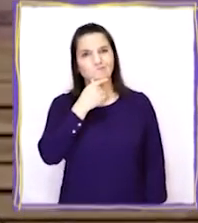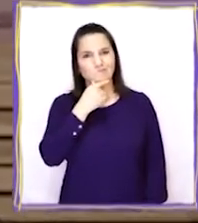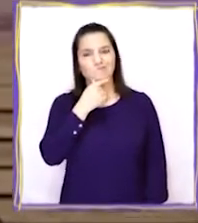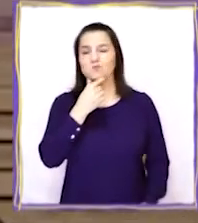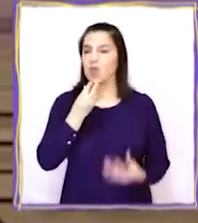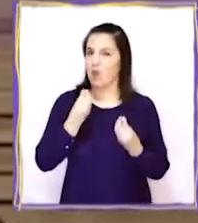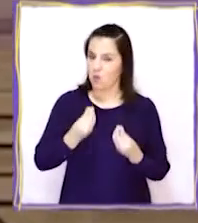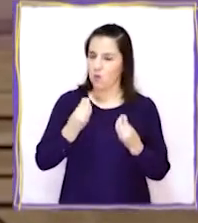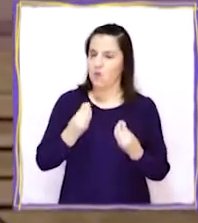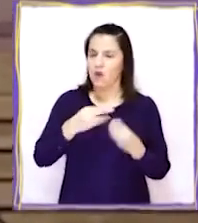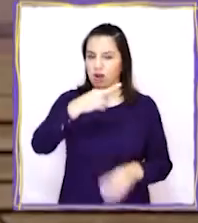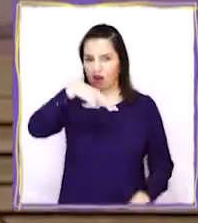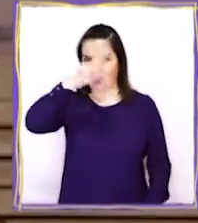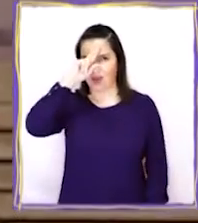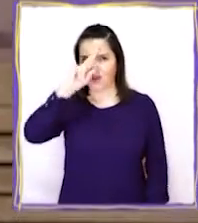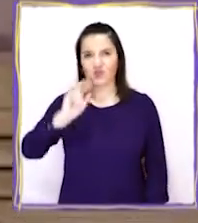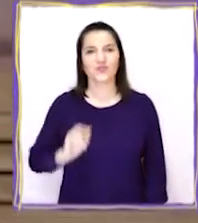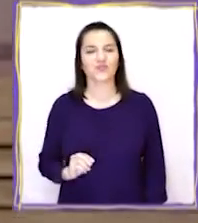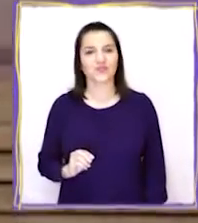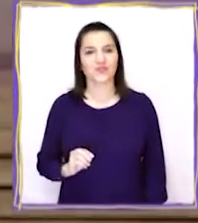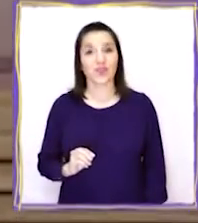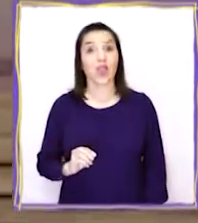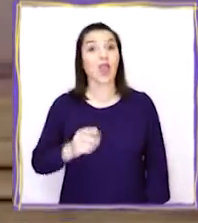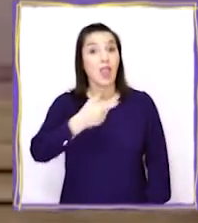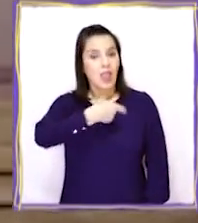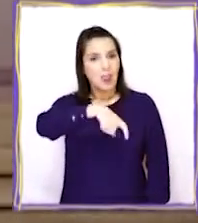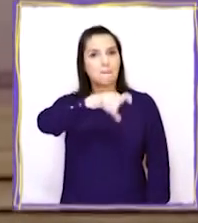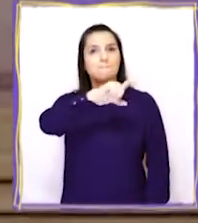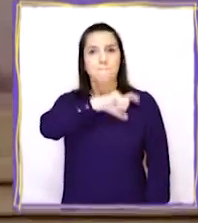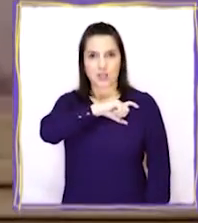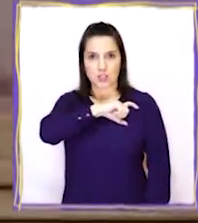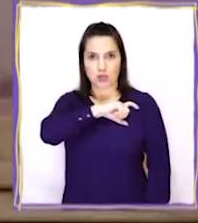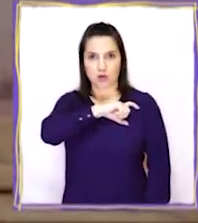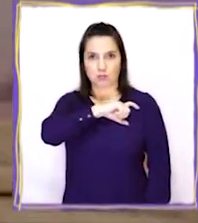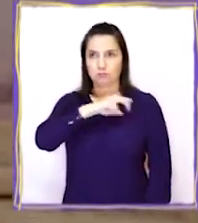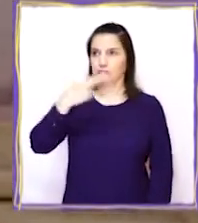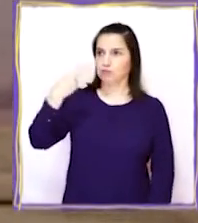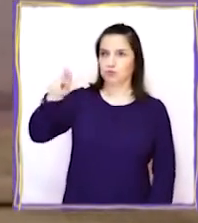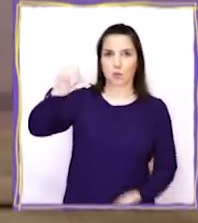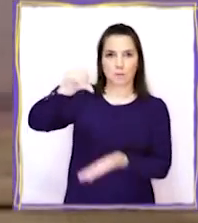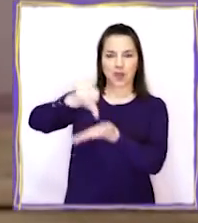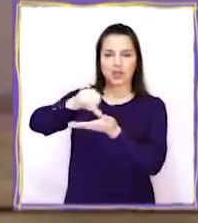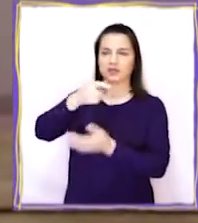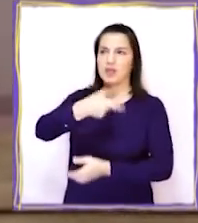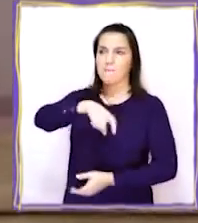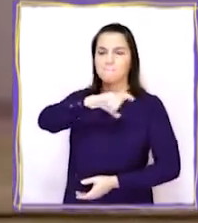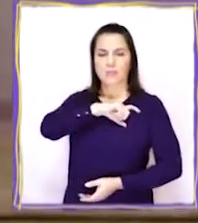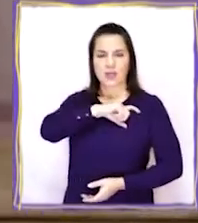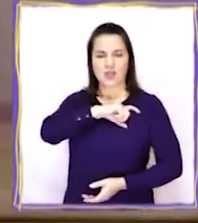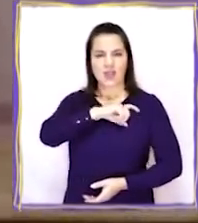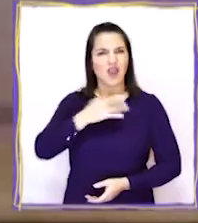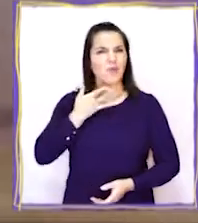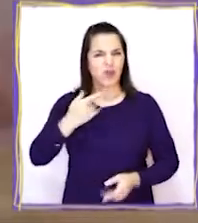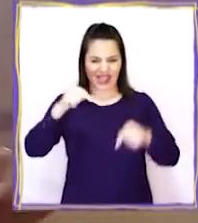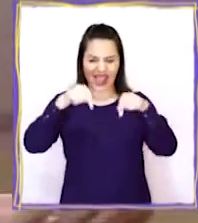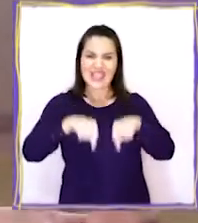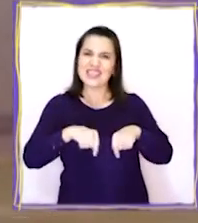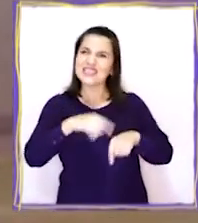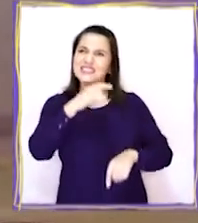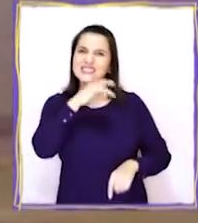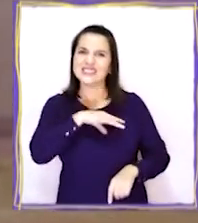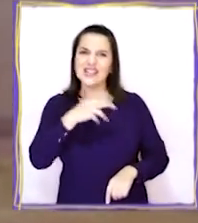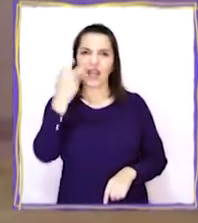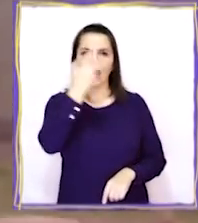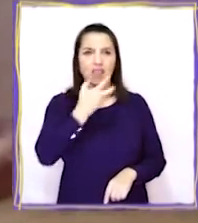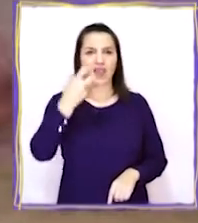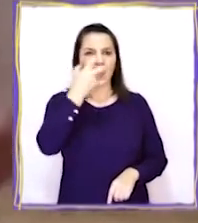Esto es muy, muy raro. Si el español viene de España, ¿por qué acá en Chile usamos ese